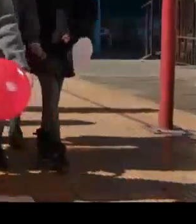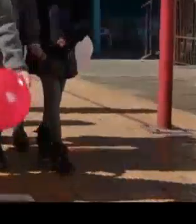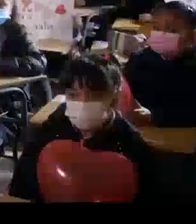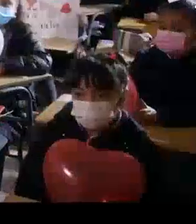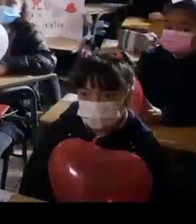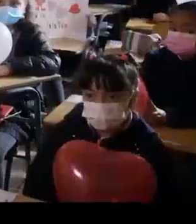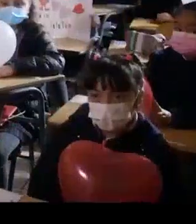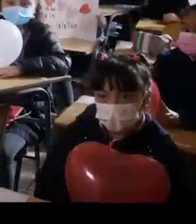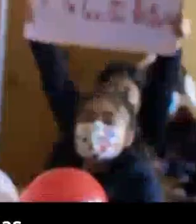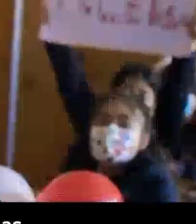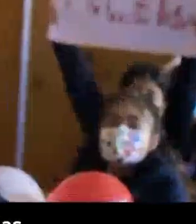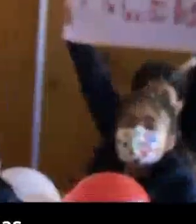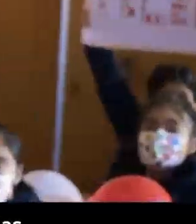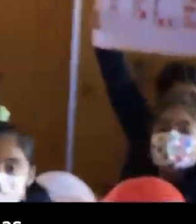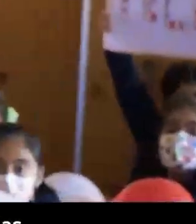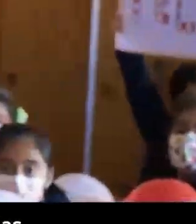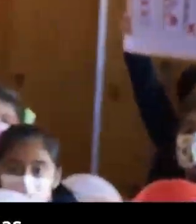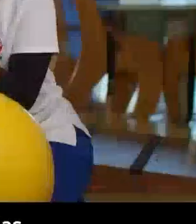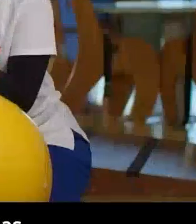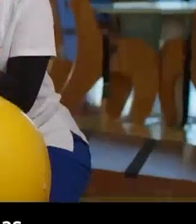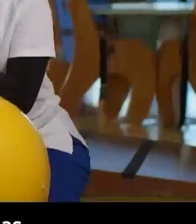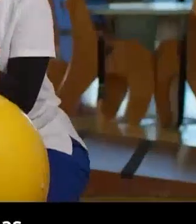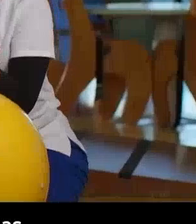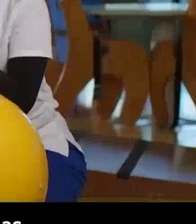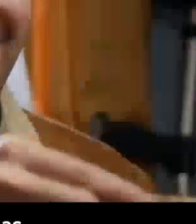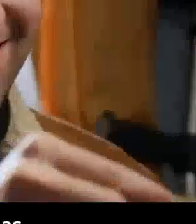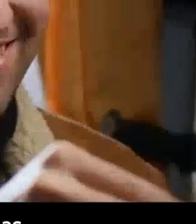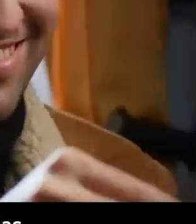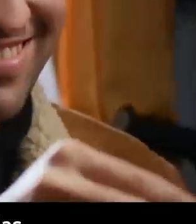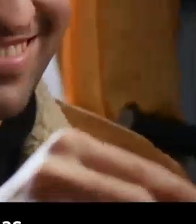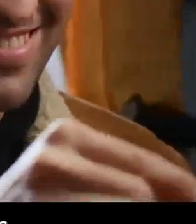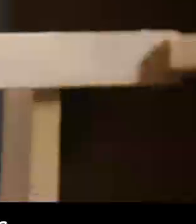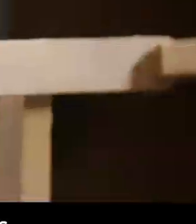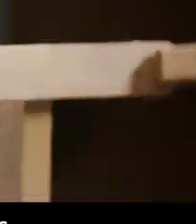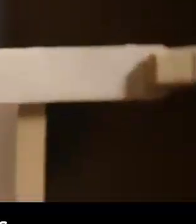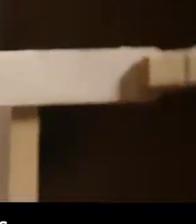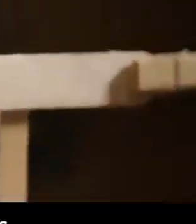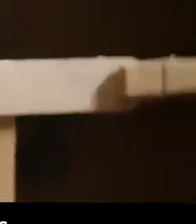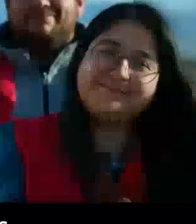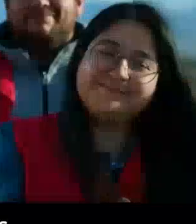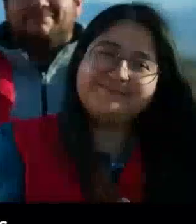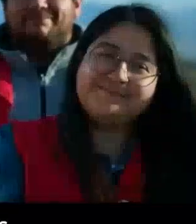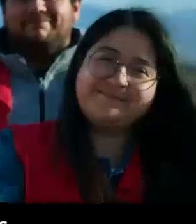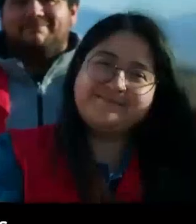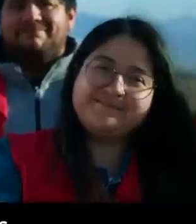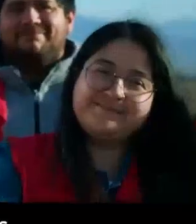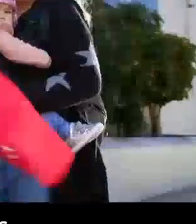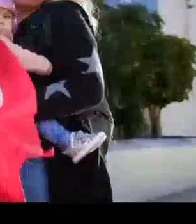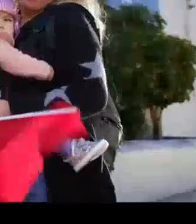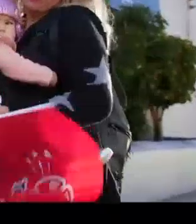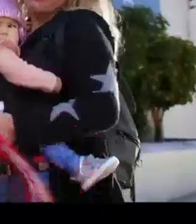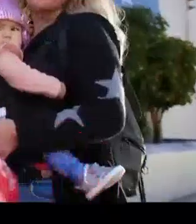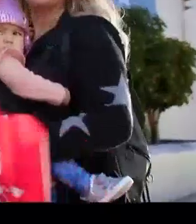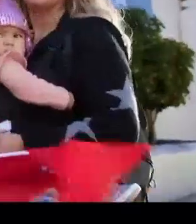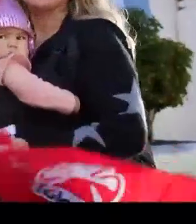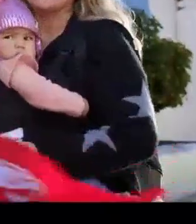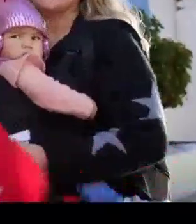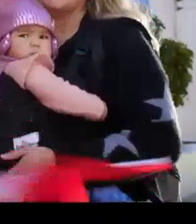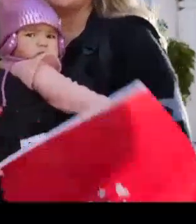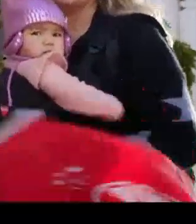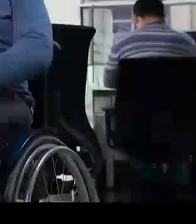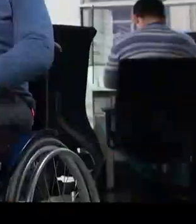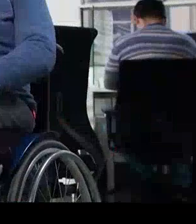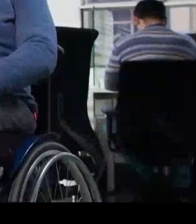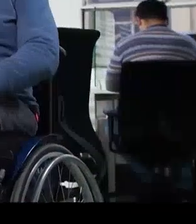Nos bien saber la perseverancia que cientos de niños y niñas y de sus familias ponen todos los días para lograr sus metas. Nos hace bien